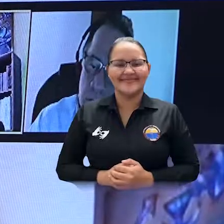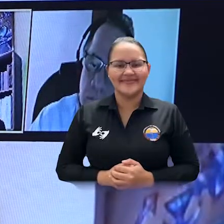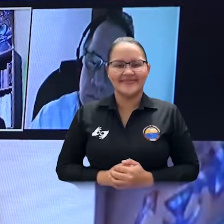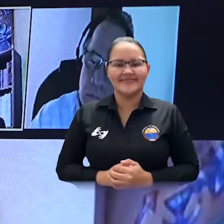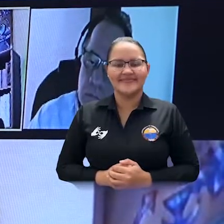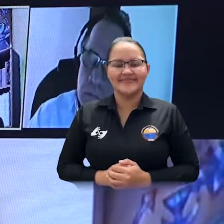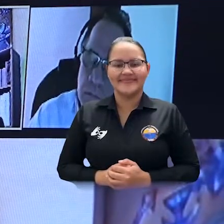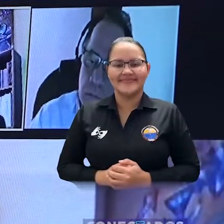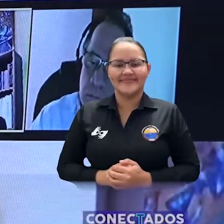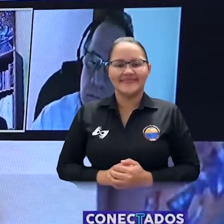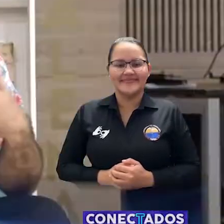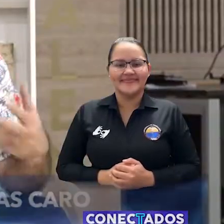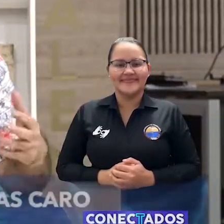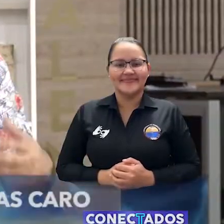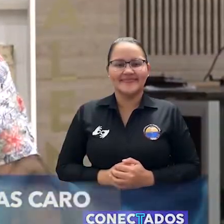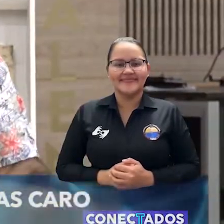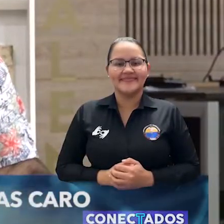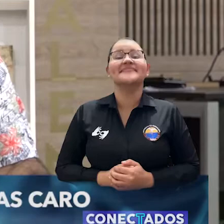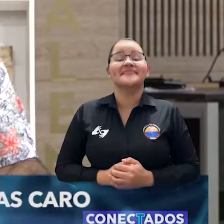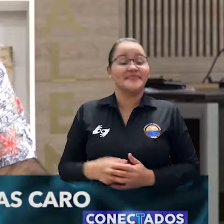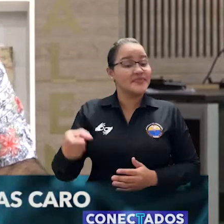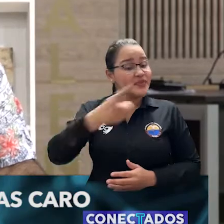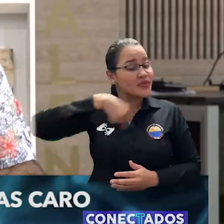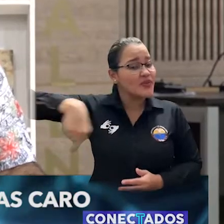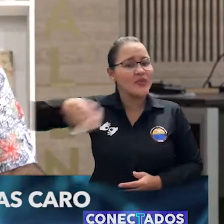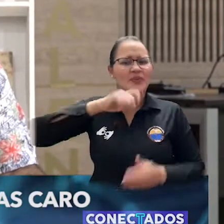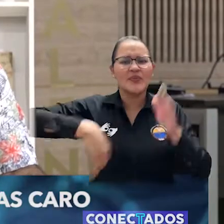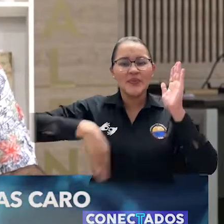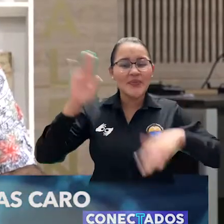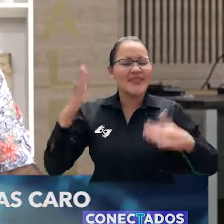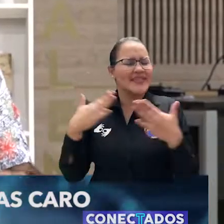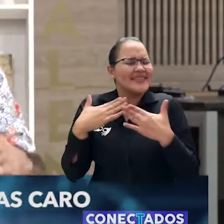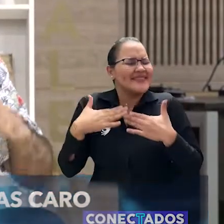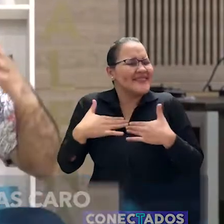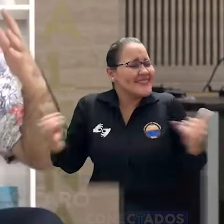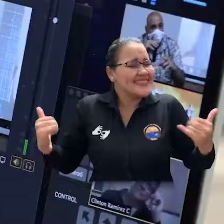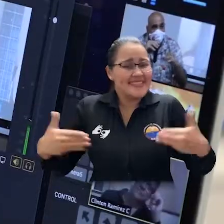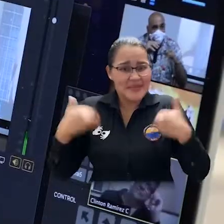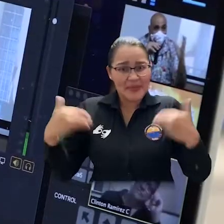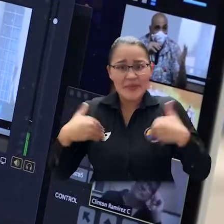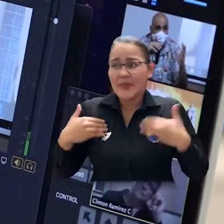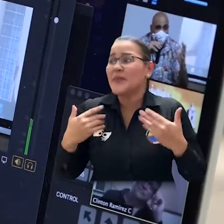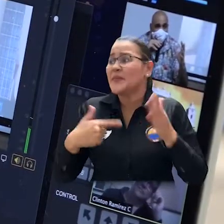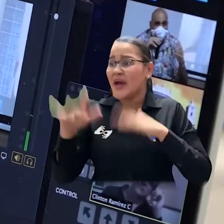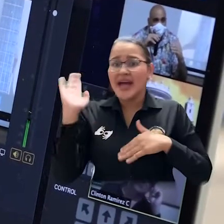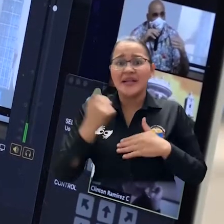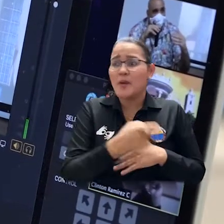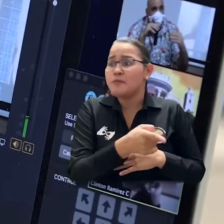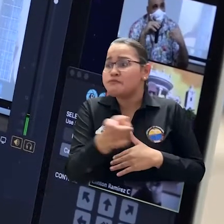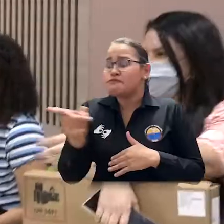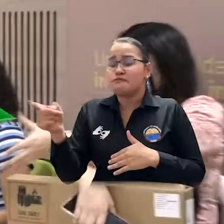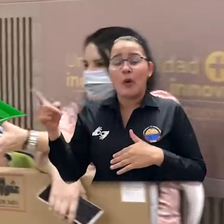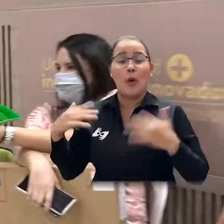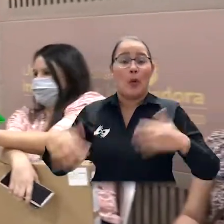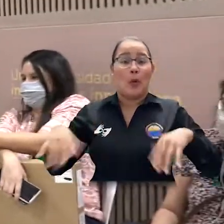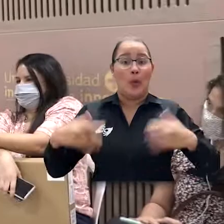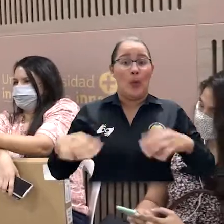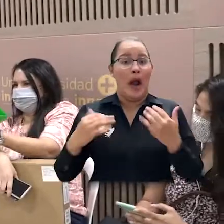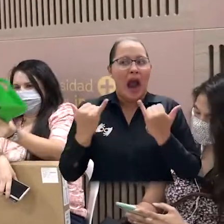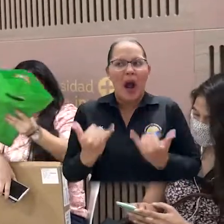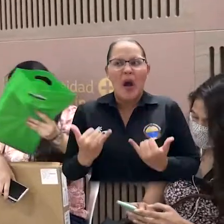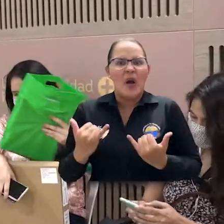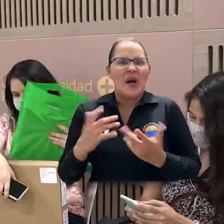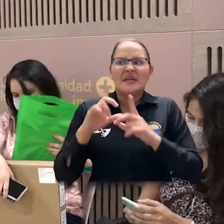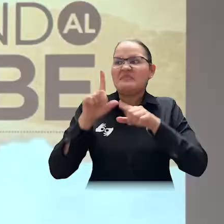seres maravillosos. Lleno de alegría por todo lo que se está haciendo aquí, de verdad, pese a las distancias, esto es una